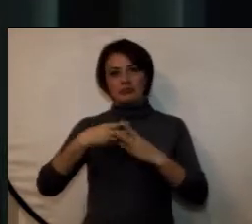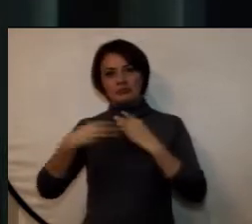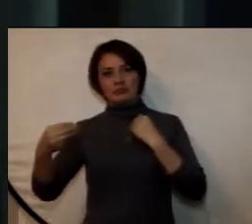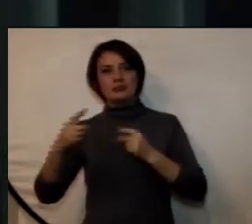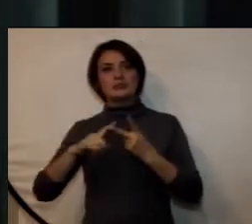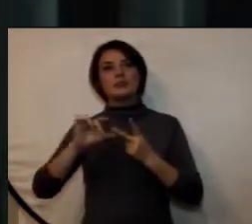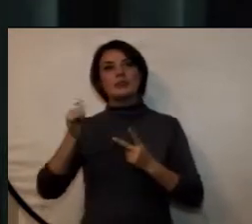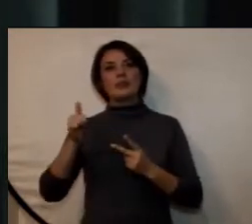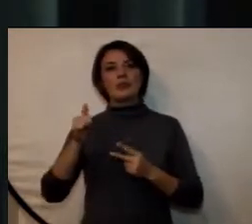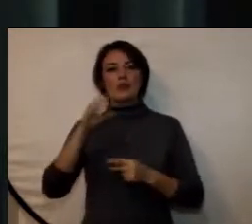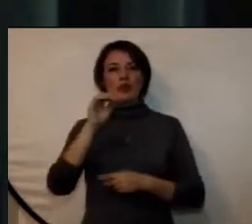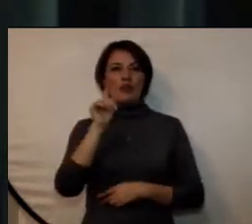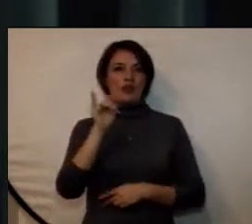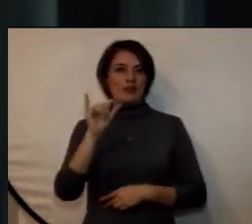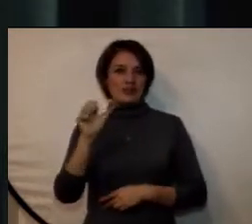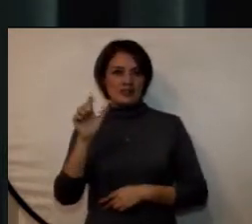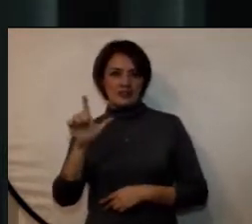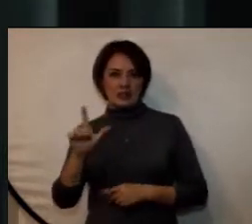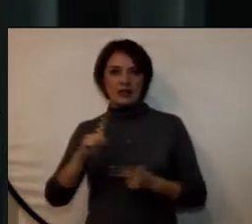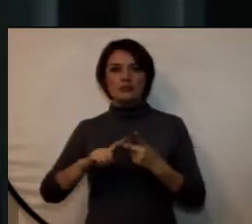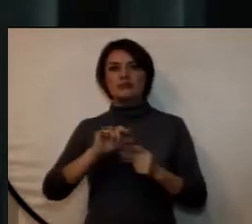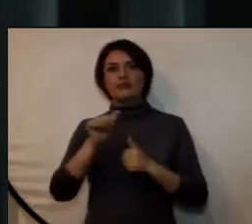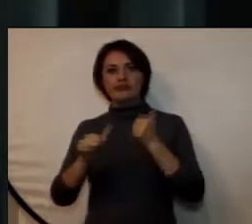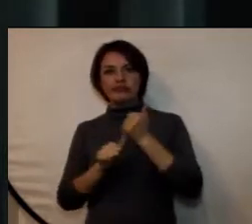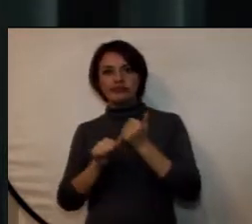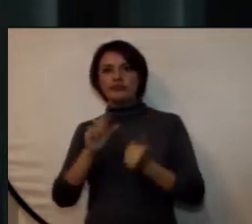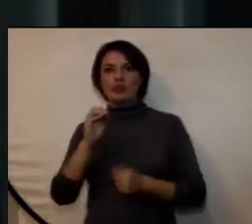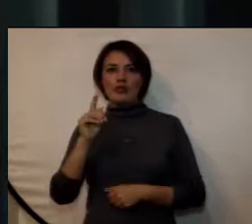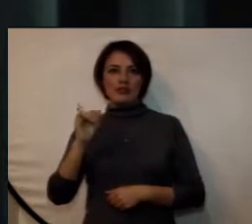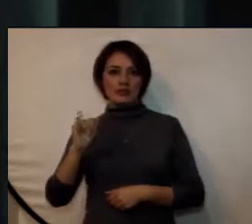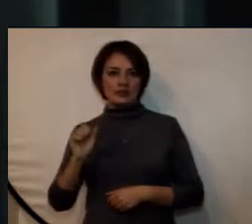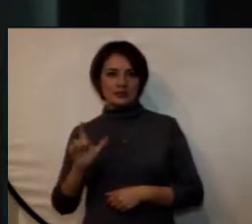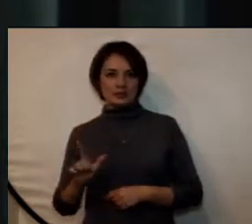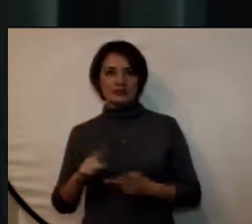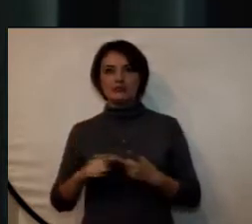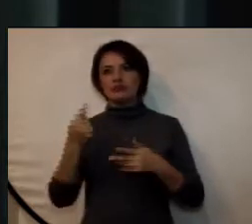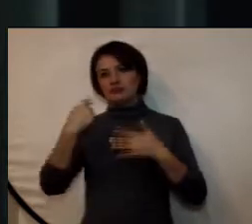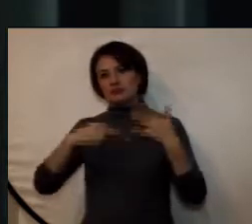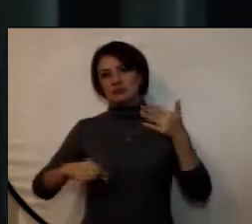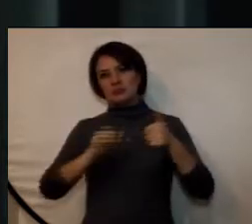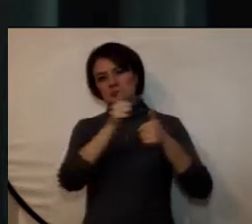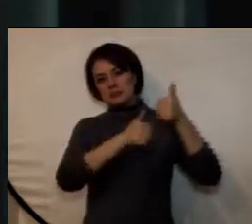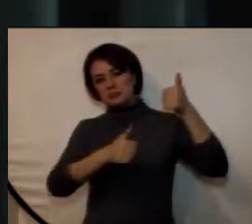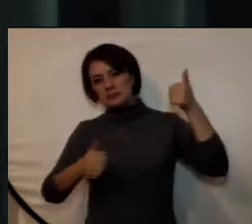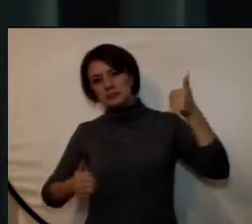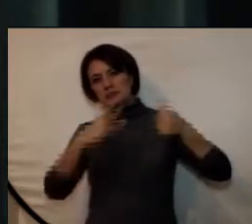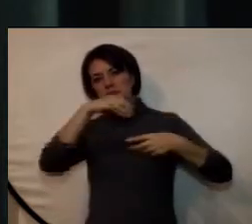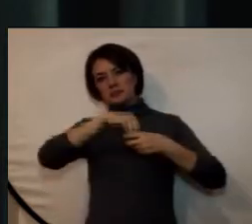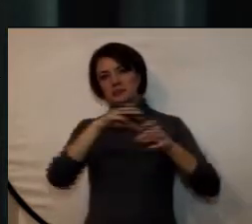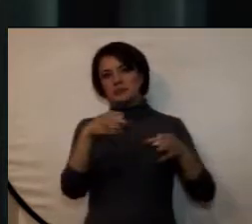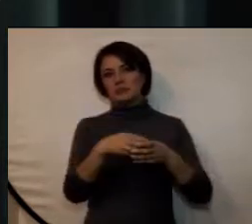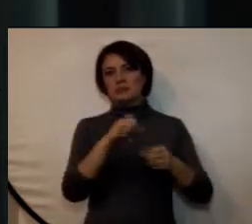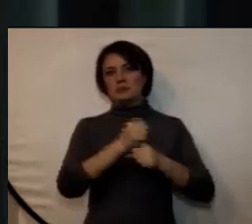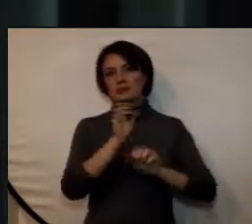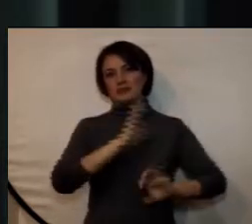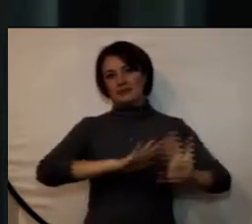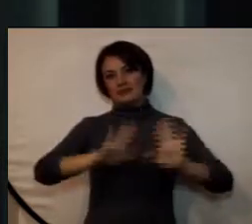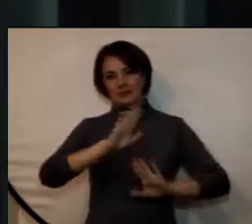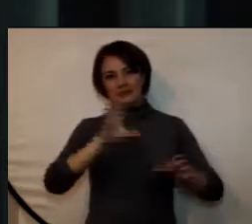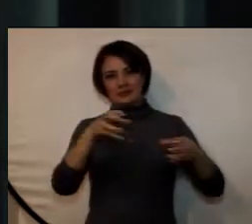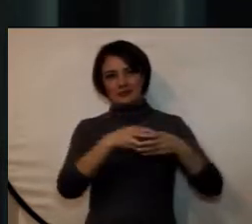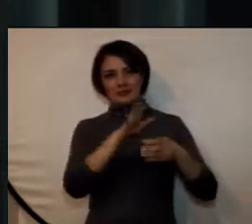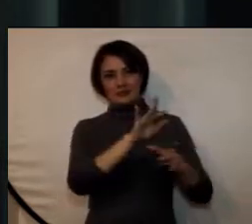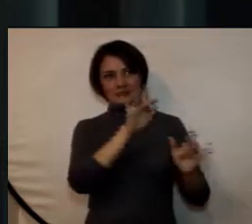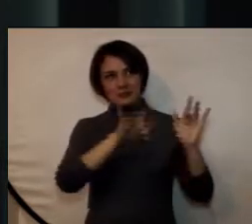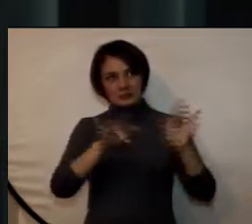señores oficiales, suboficiales y demás funcionarios del sector defensa que nos acompañan,